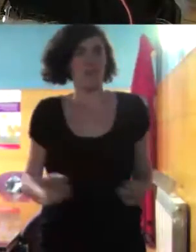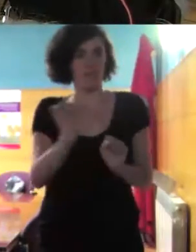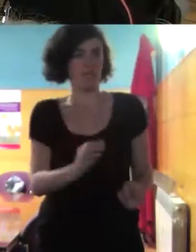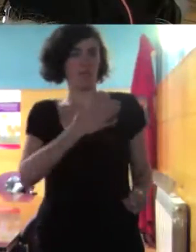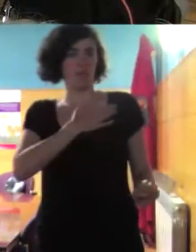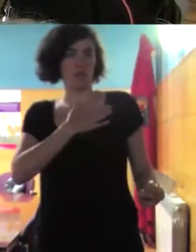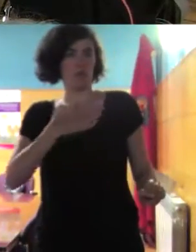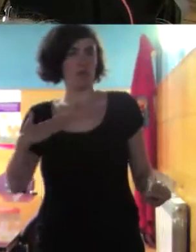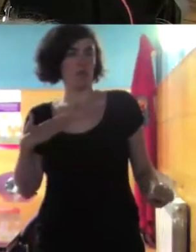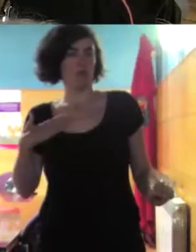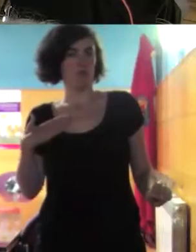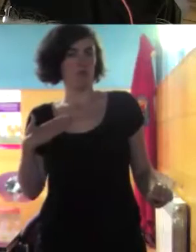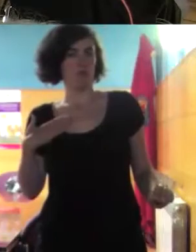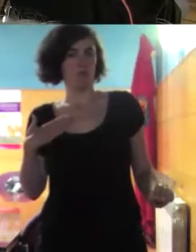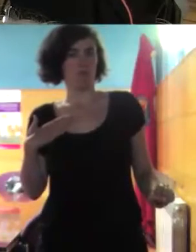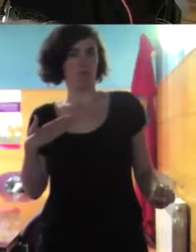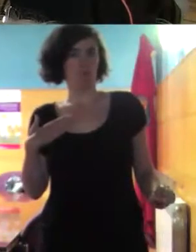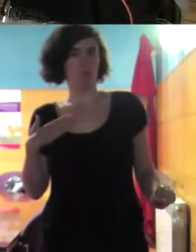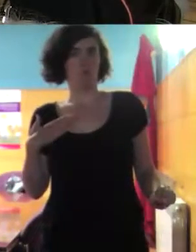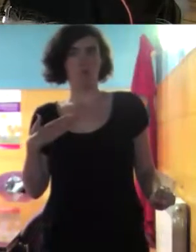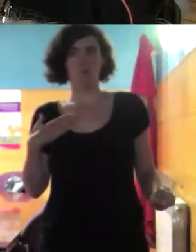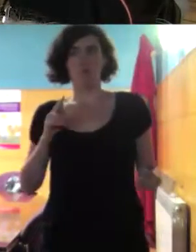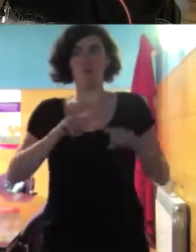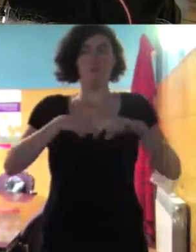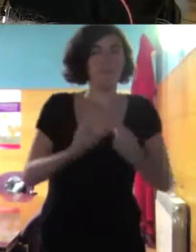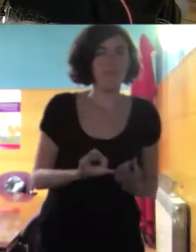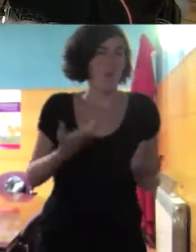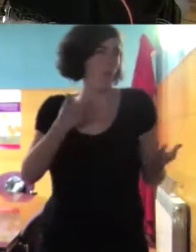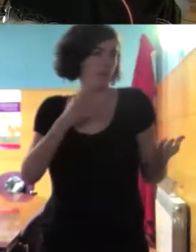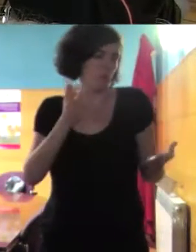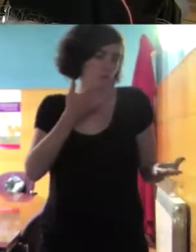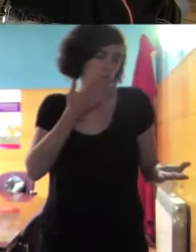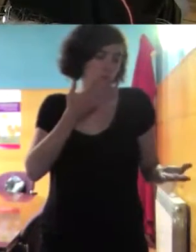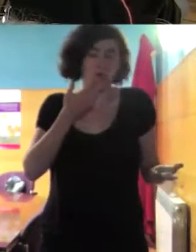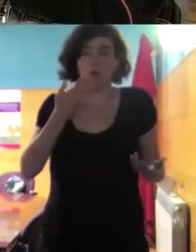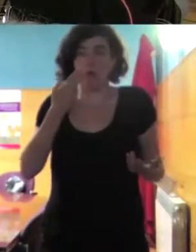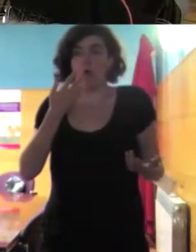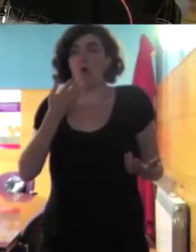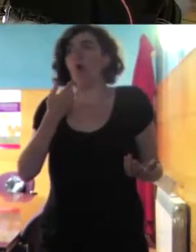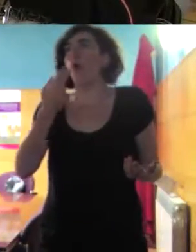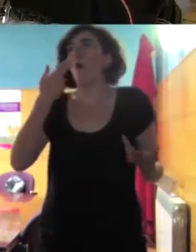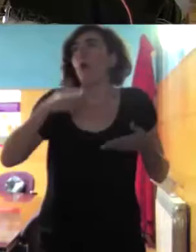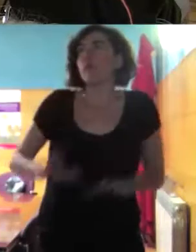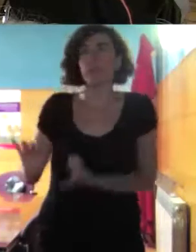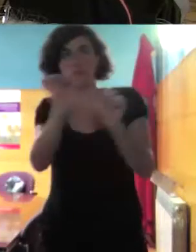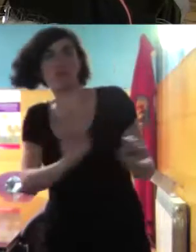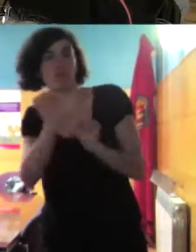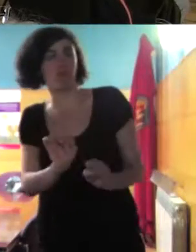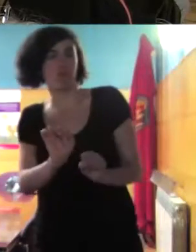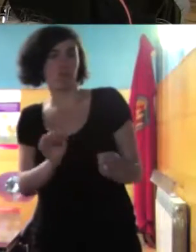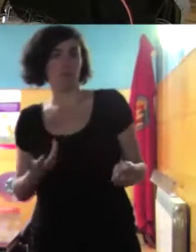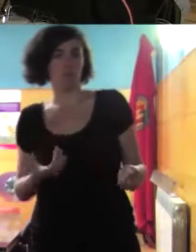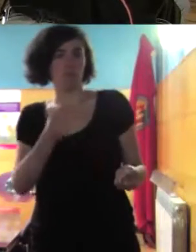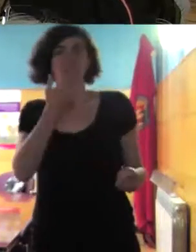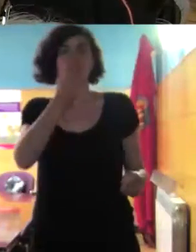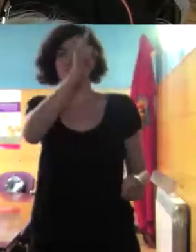de esa familia o bueno mejor dicho de esa chavala o bueno del resto de chavales y chavalas que tengan que puedan